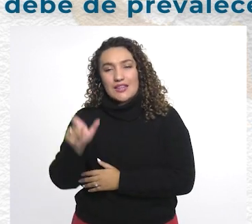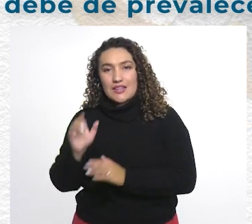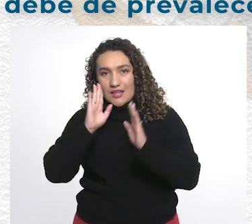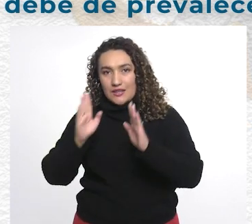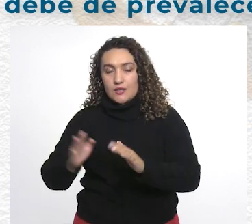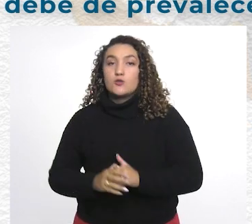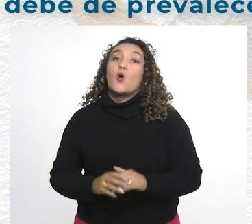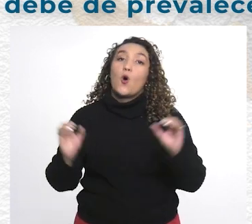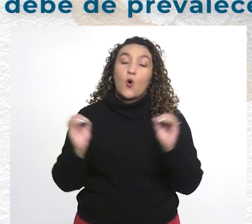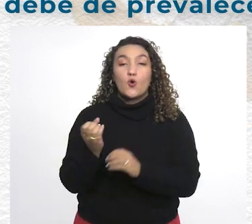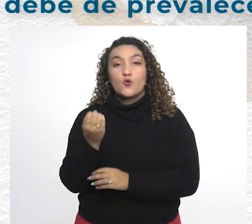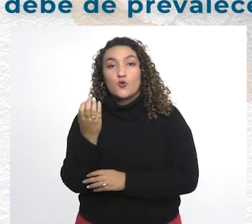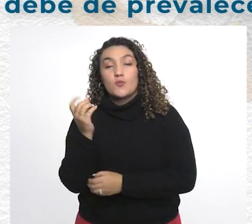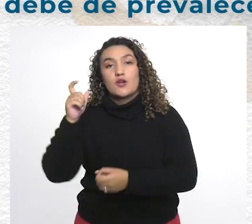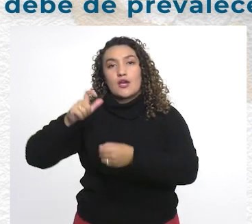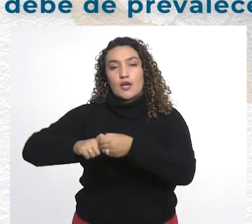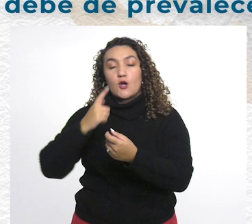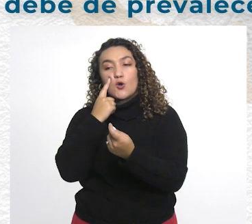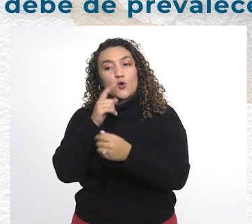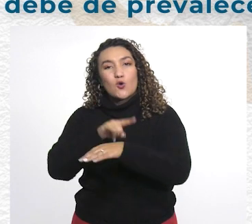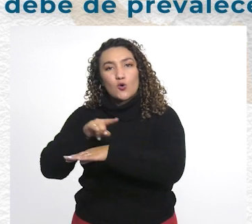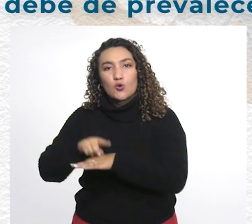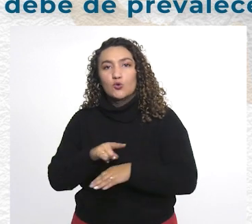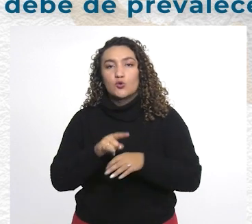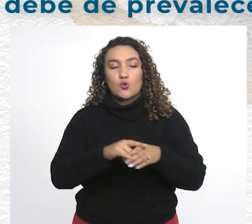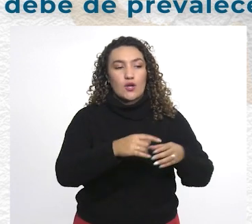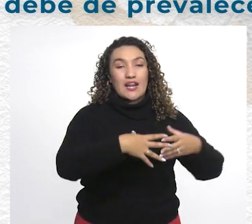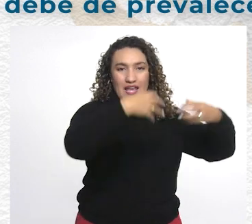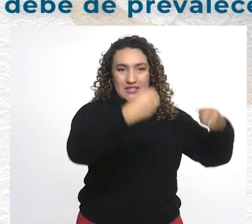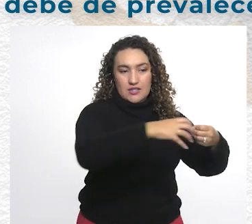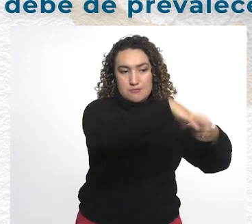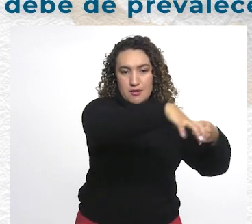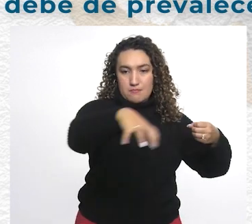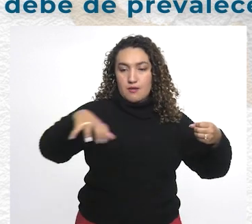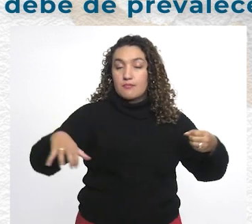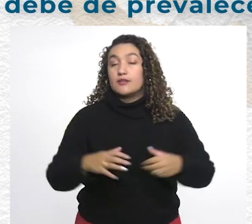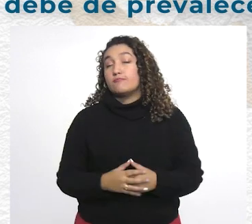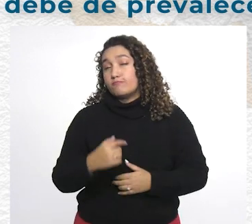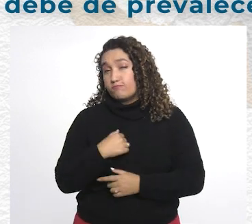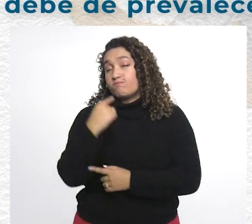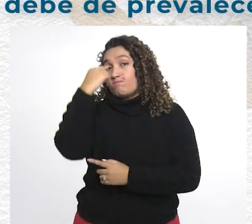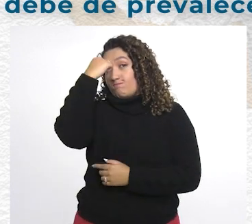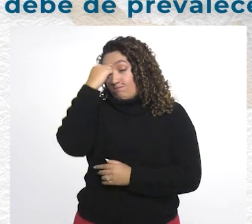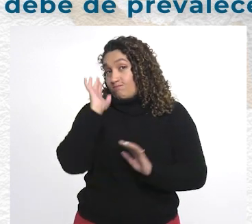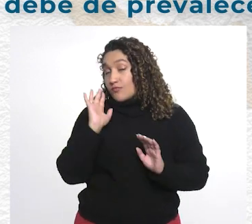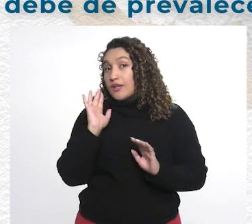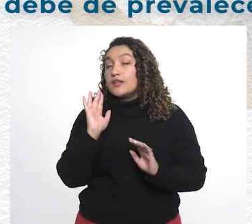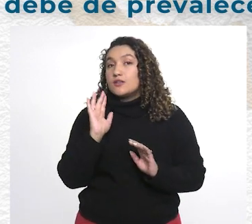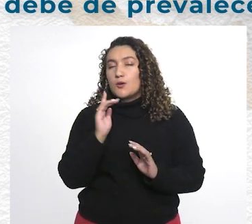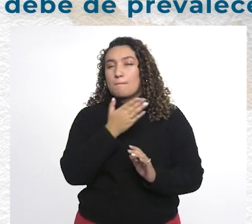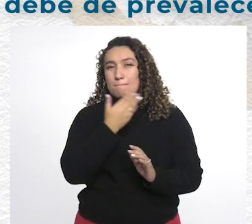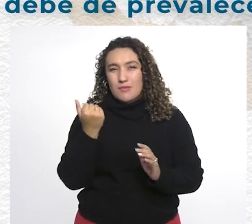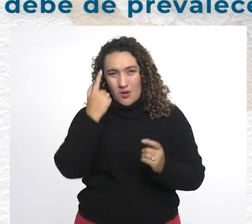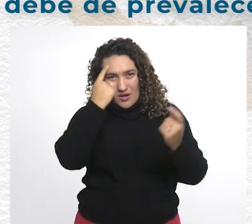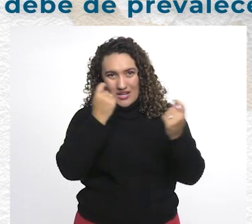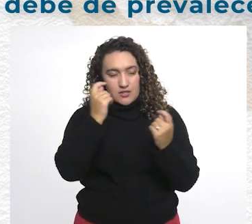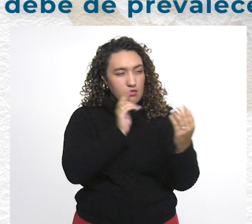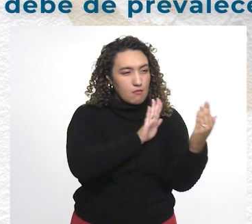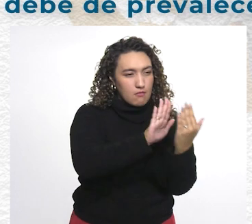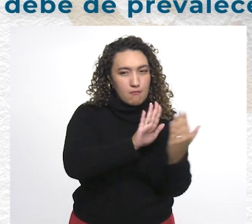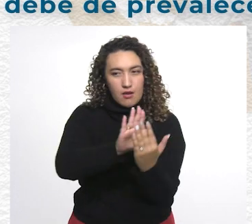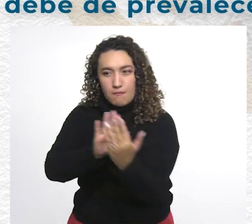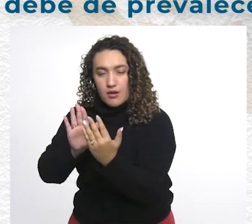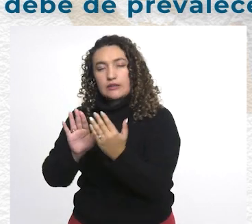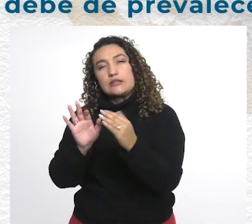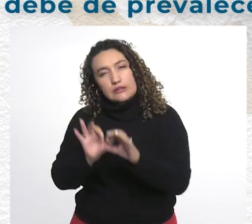por todas las sedes. Creería que como herramienta fundamental para el acercamiento de los aspirantes y estudiantes, debe prevalecer la atención